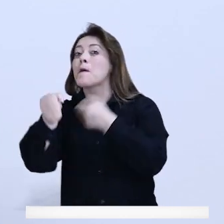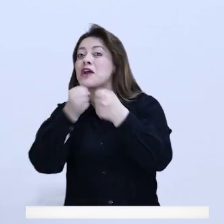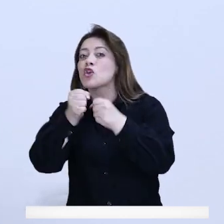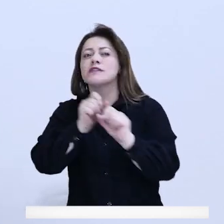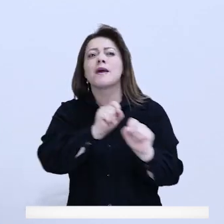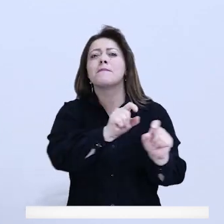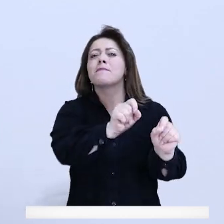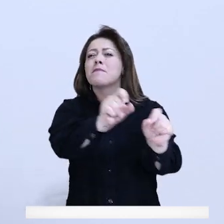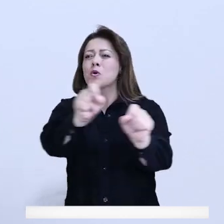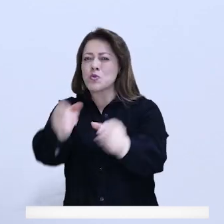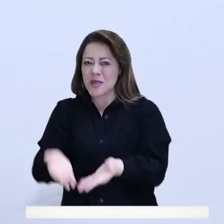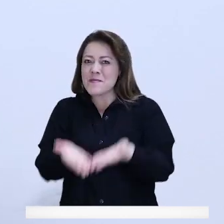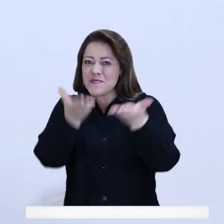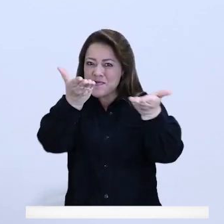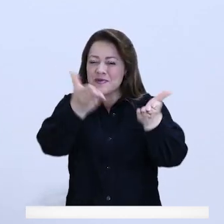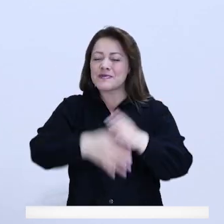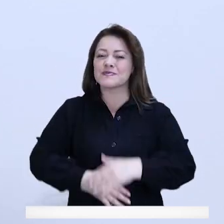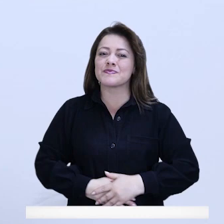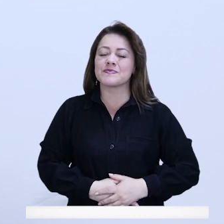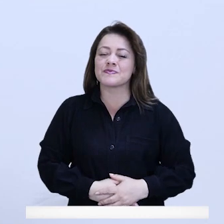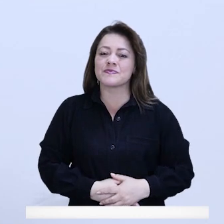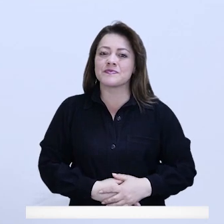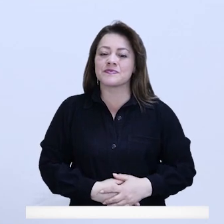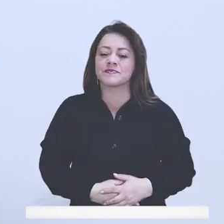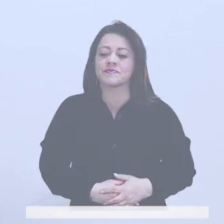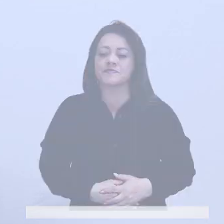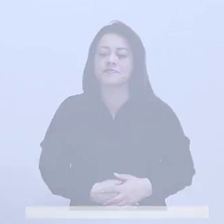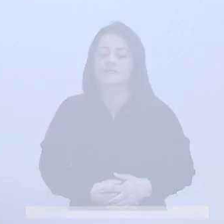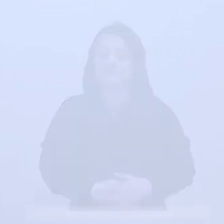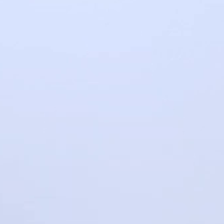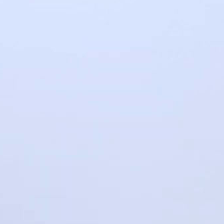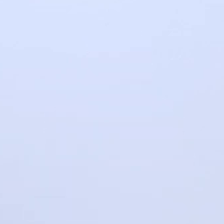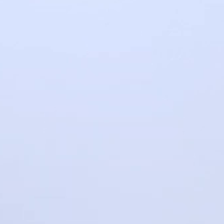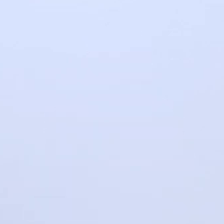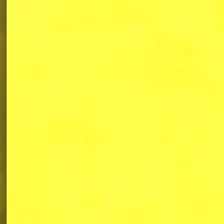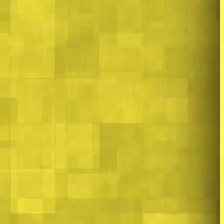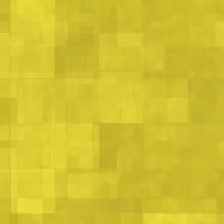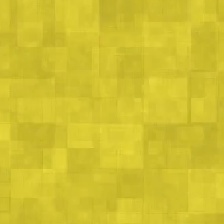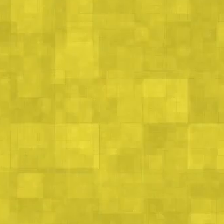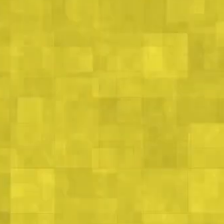donde ustedes son nuestros protagonistas. Así que vamos con Fernanda.